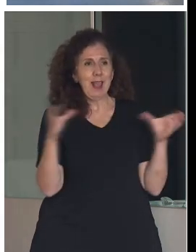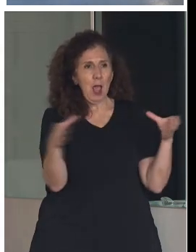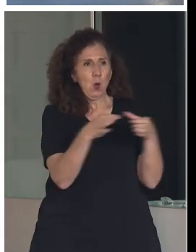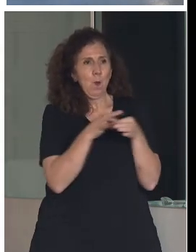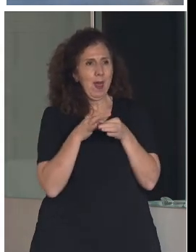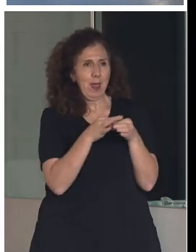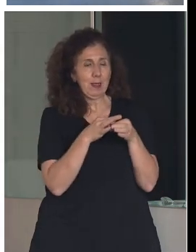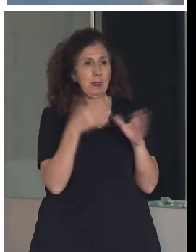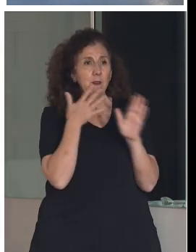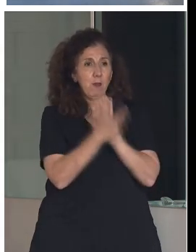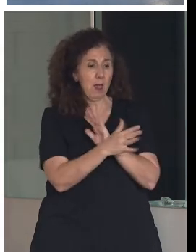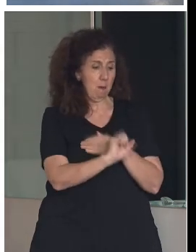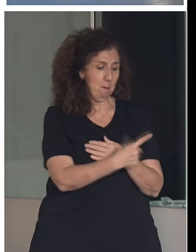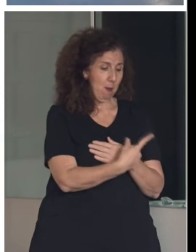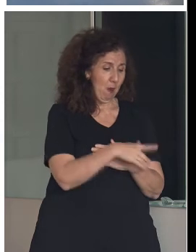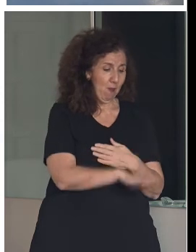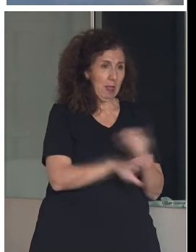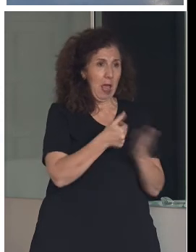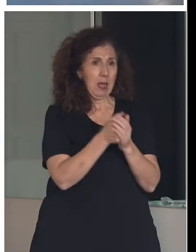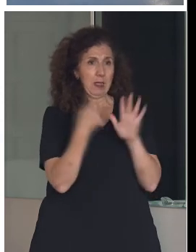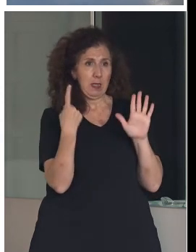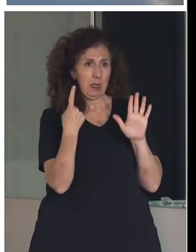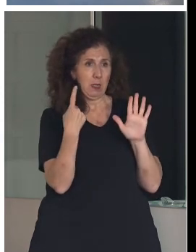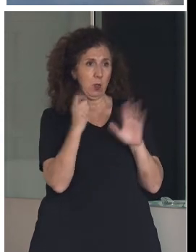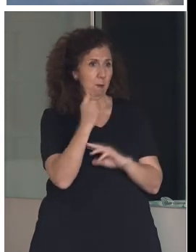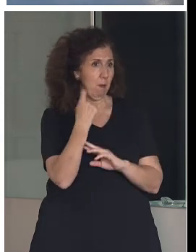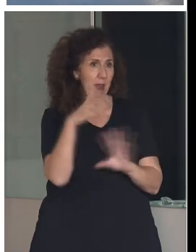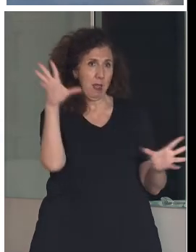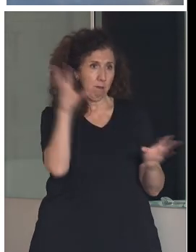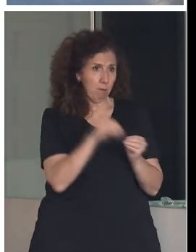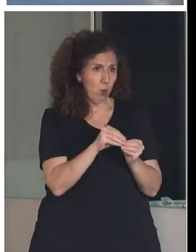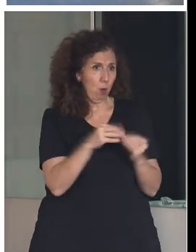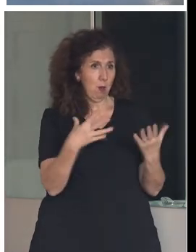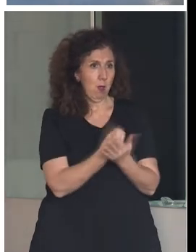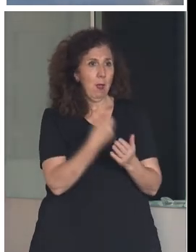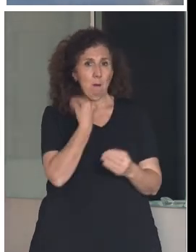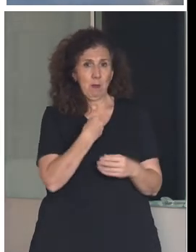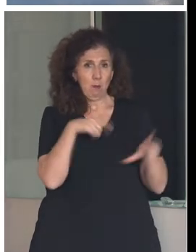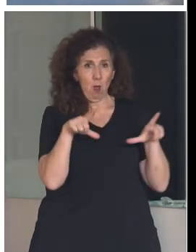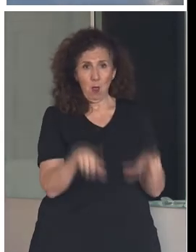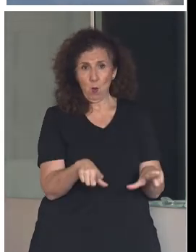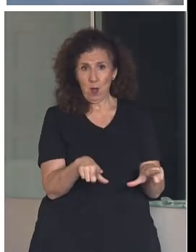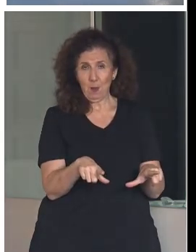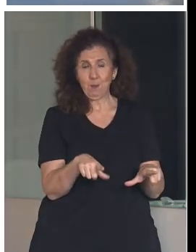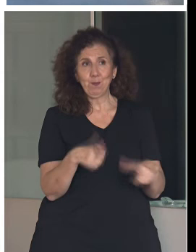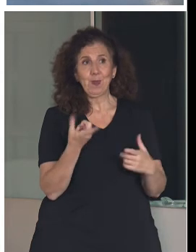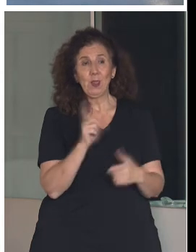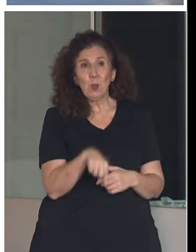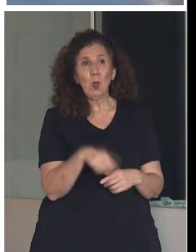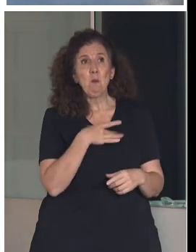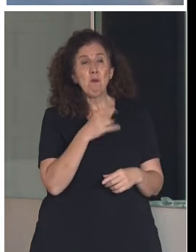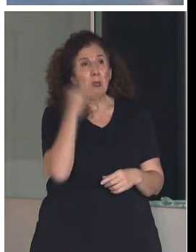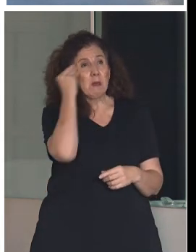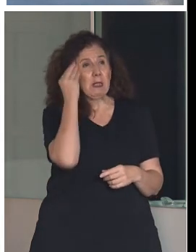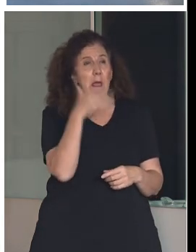única, es decir, que hacen desde primero de infantil hasta sexto de primaria en el mismo aula. Entonces, puede parecer una desventaja